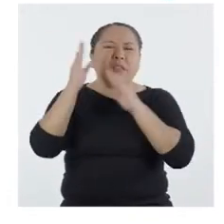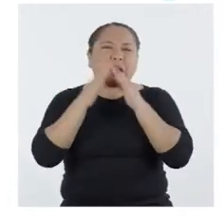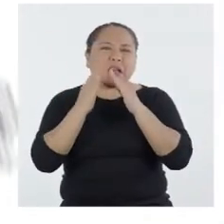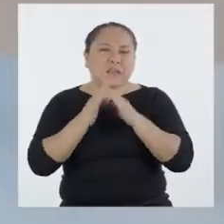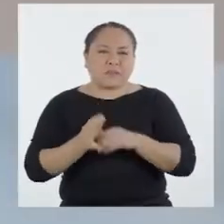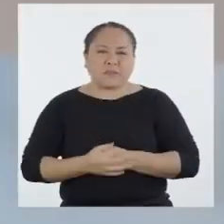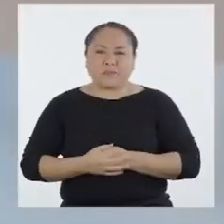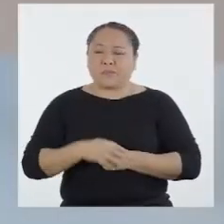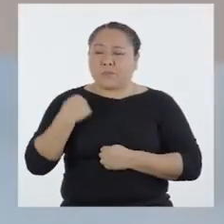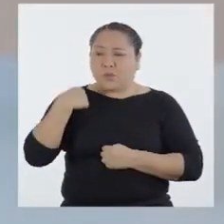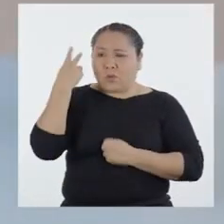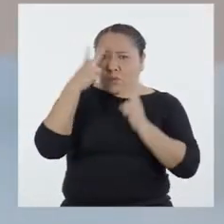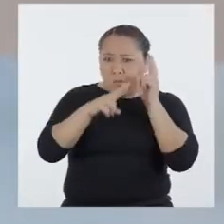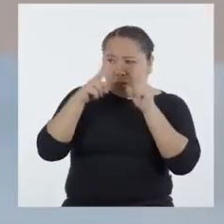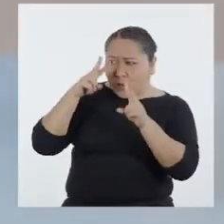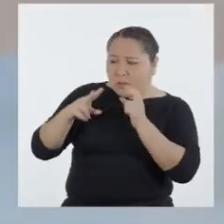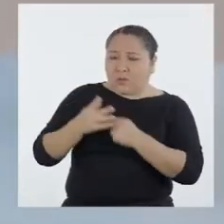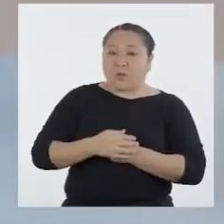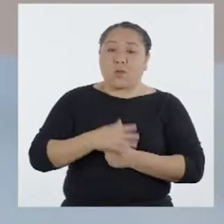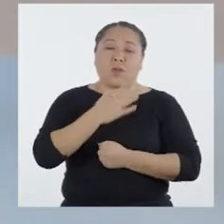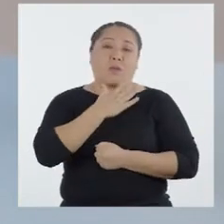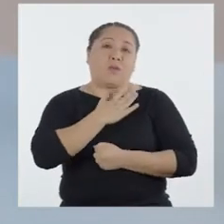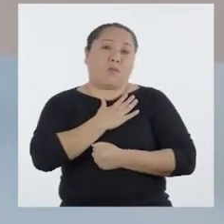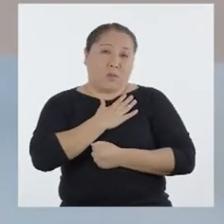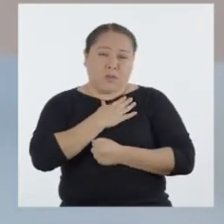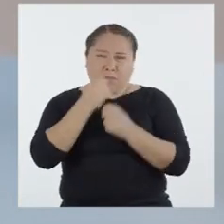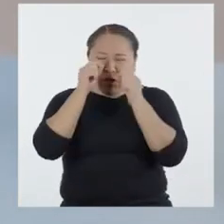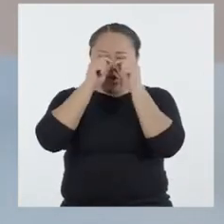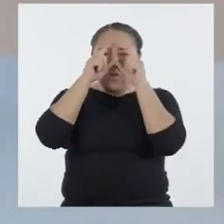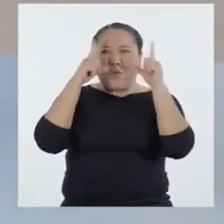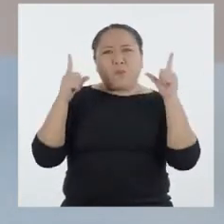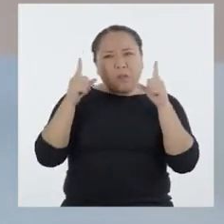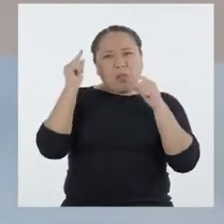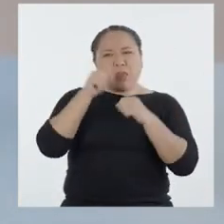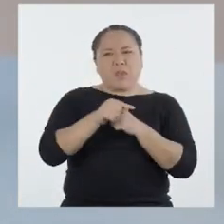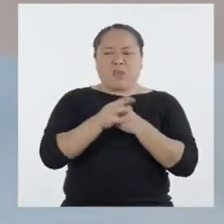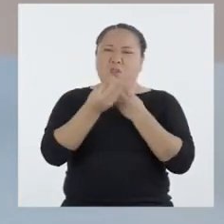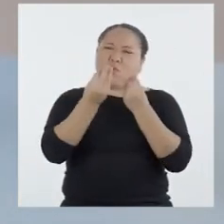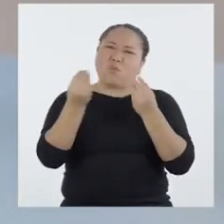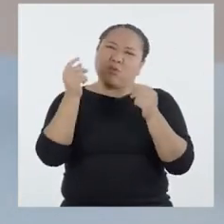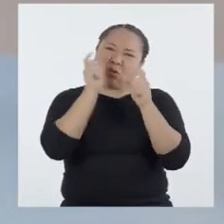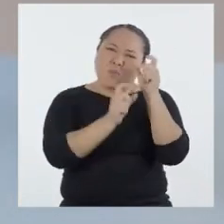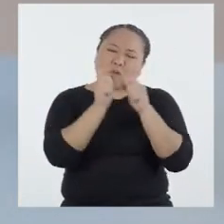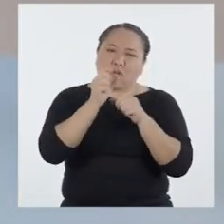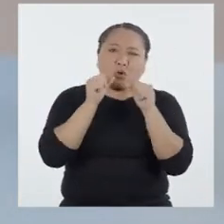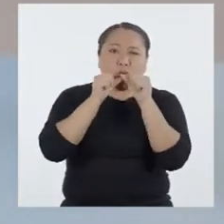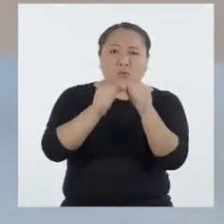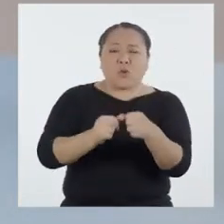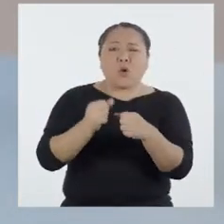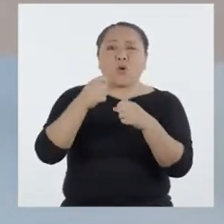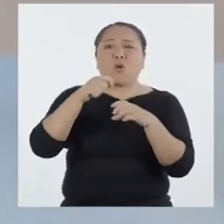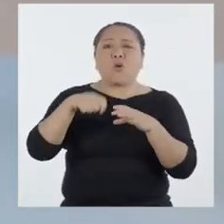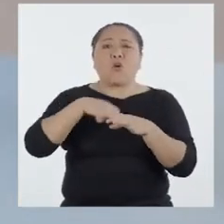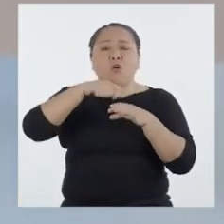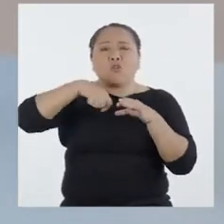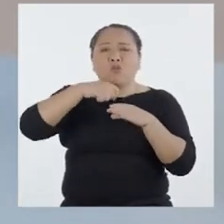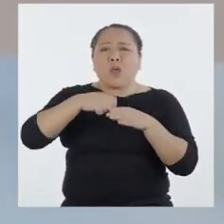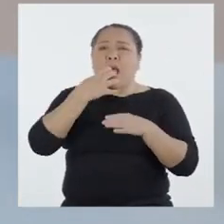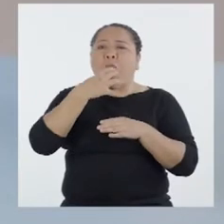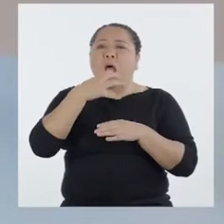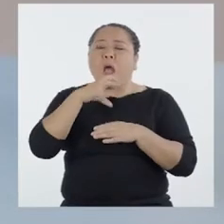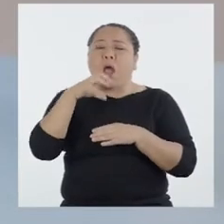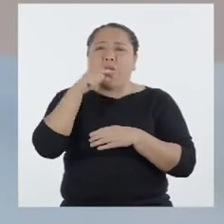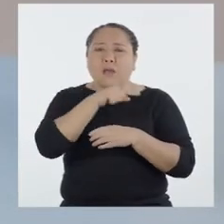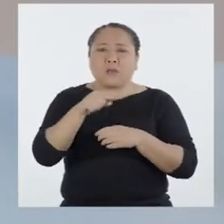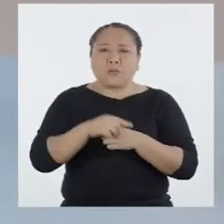Por lo que he visto, a mí me llama la atención que haya personas que siguen cocinando y calentando